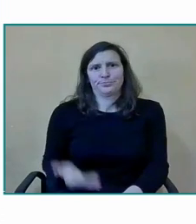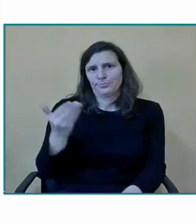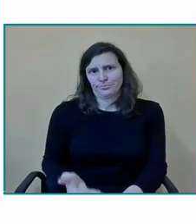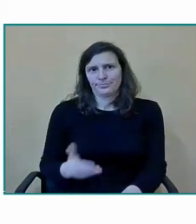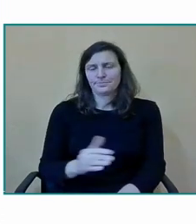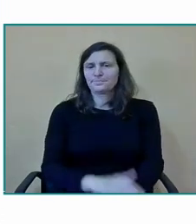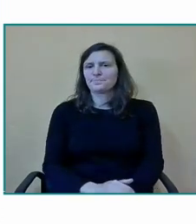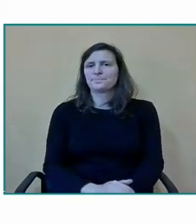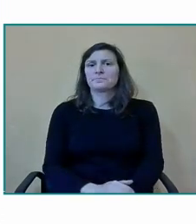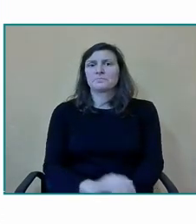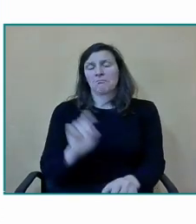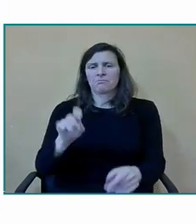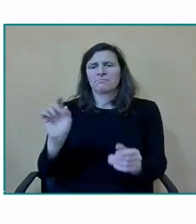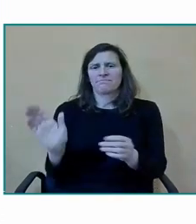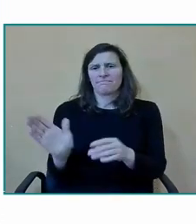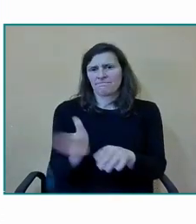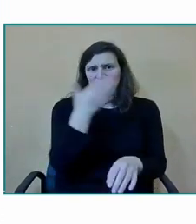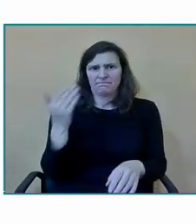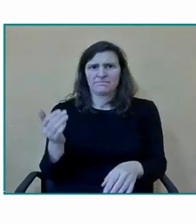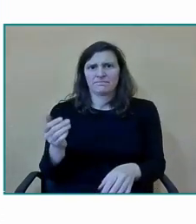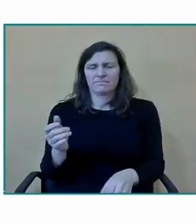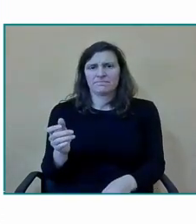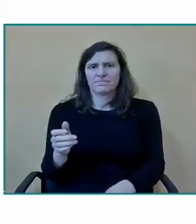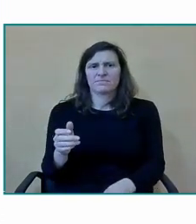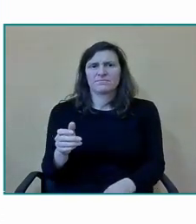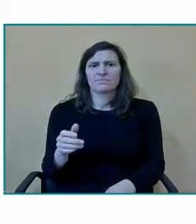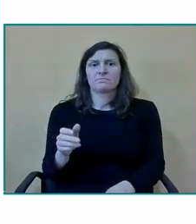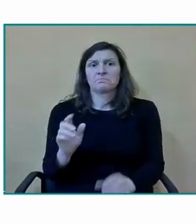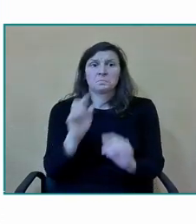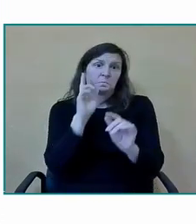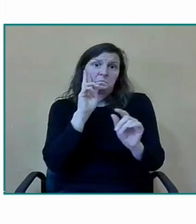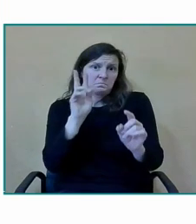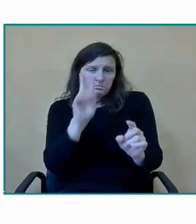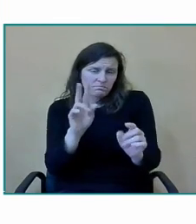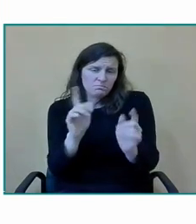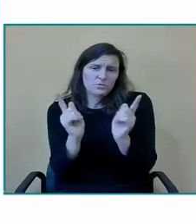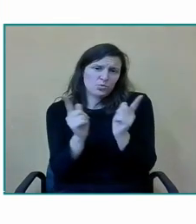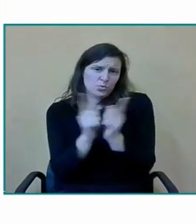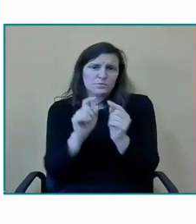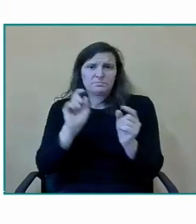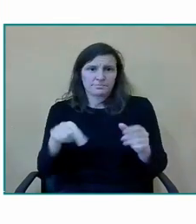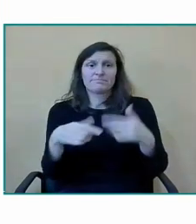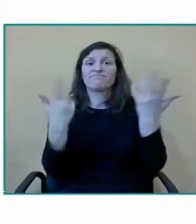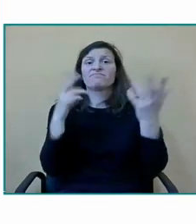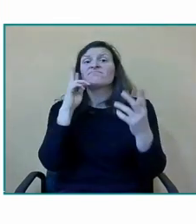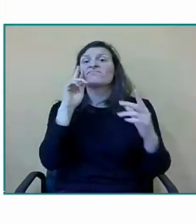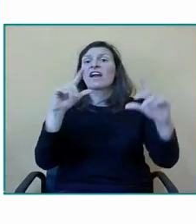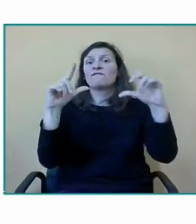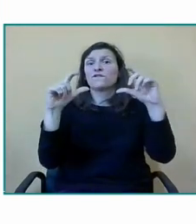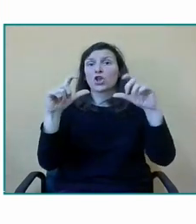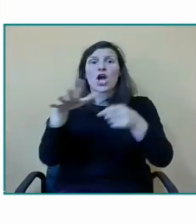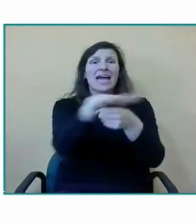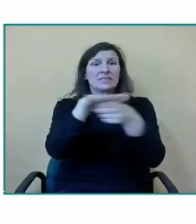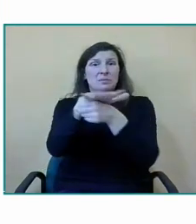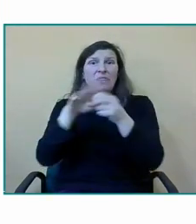diapositiva si os parece os la dejo ver unos instantes pero básicamente es que ya hemos mencionado algunos de los